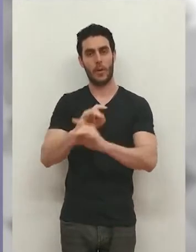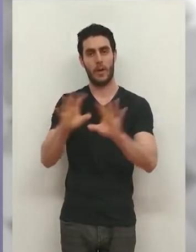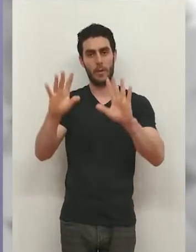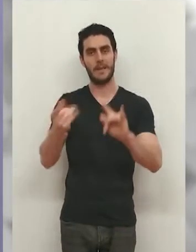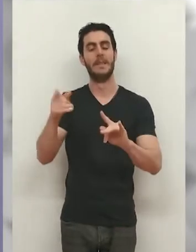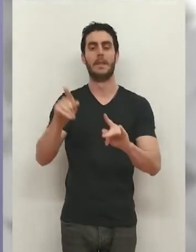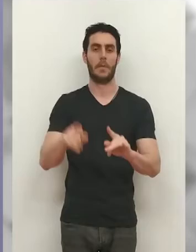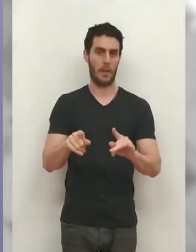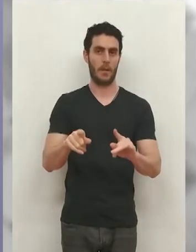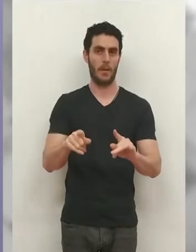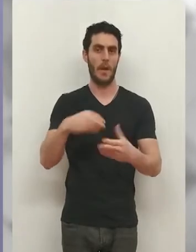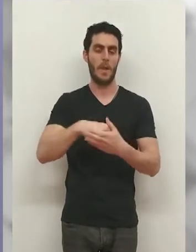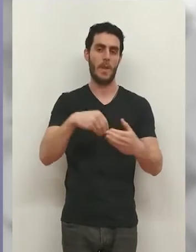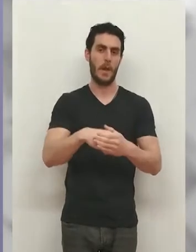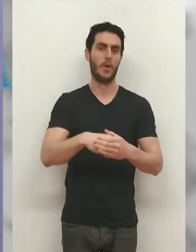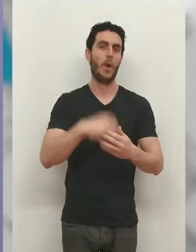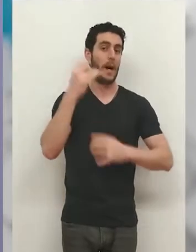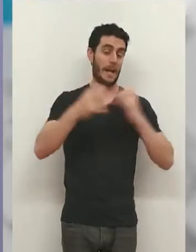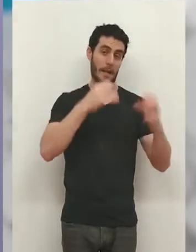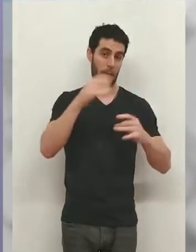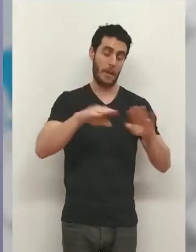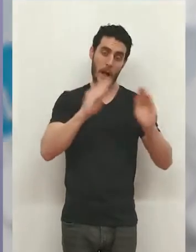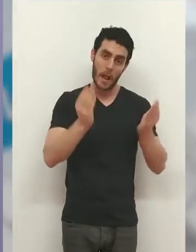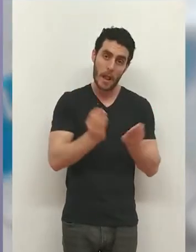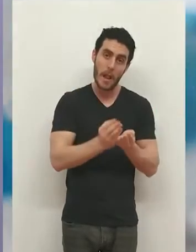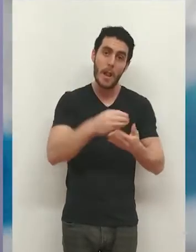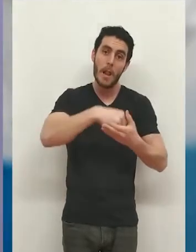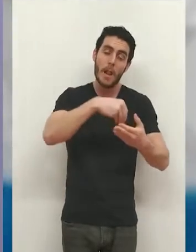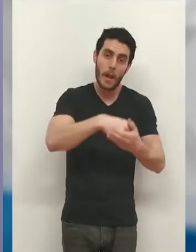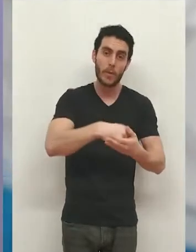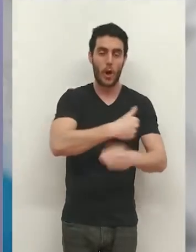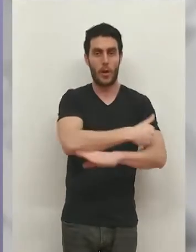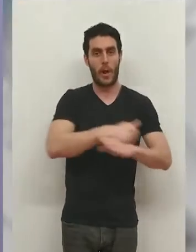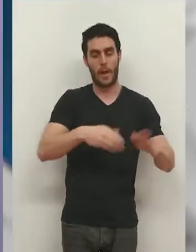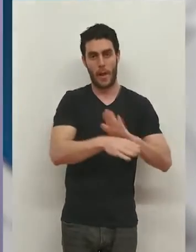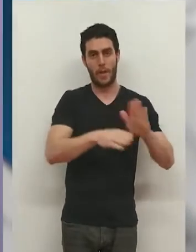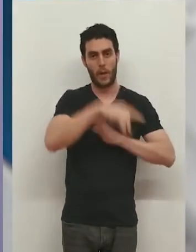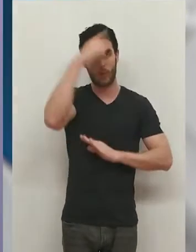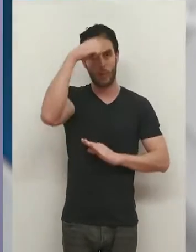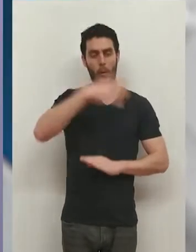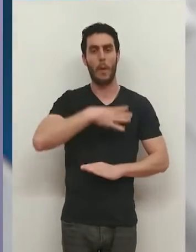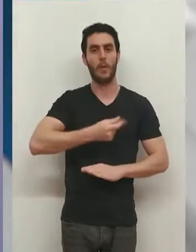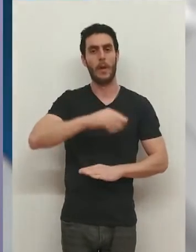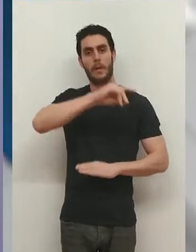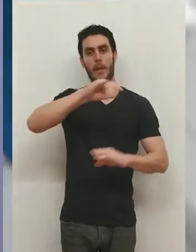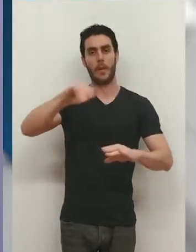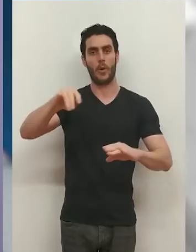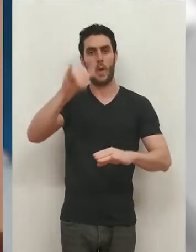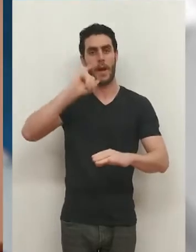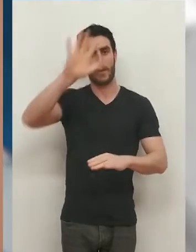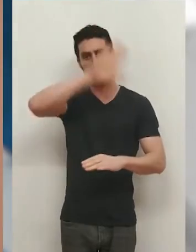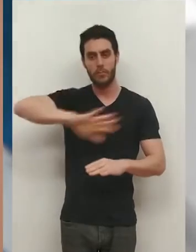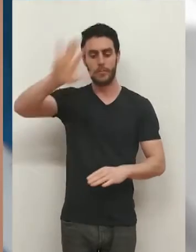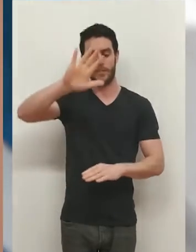que desde luego, sino que también conforma un ecosistema de actividad que permite al ciudadano el acceso a la cultura en todo el territorio.